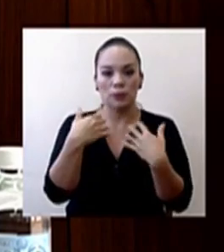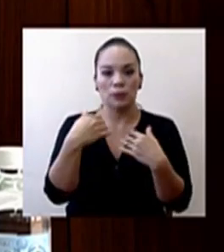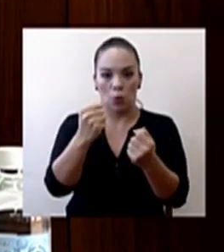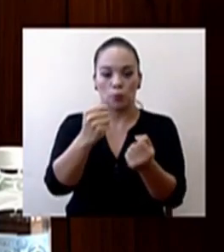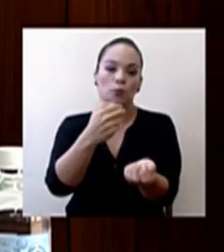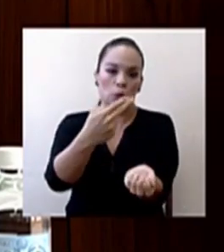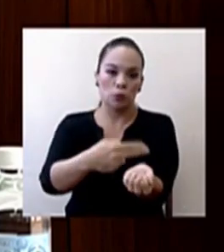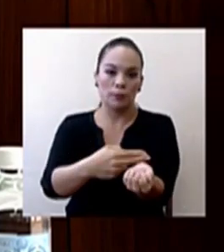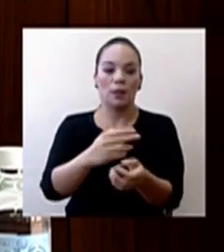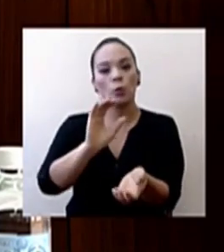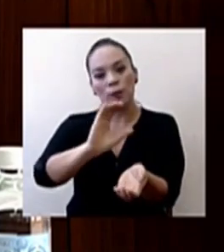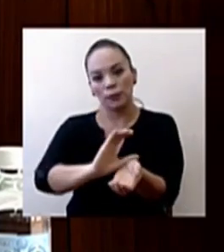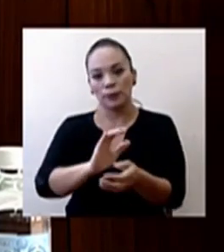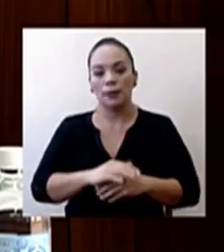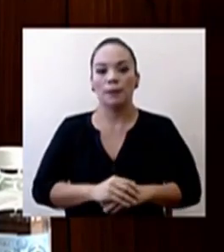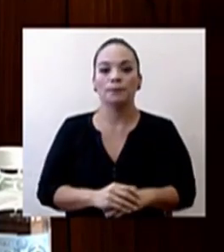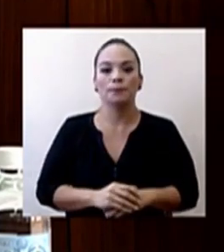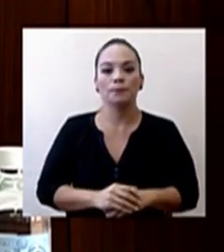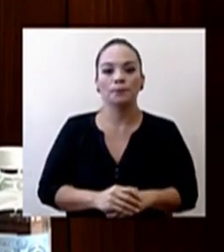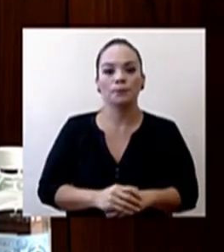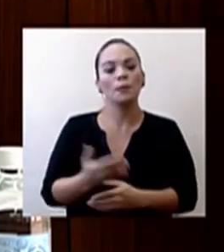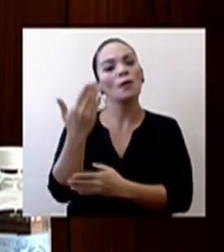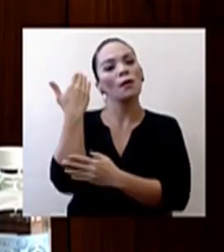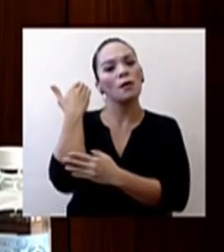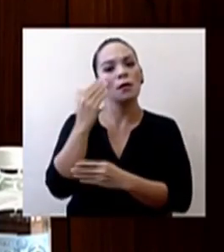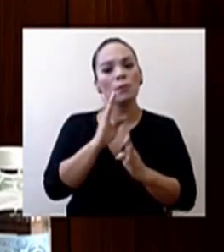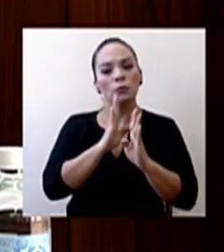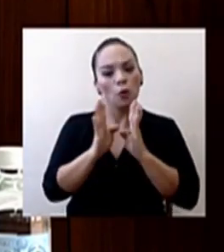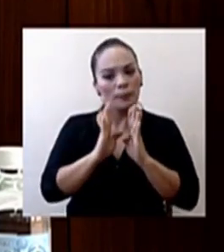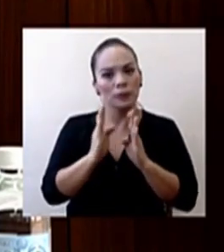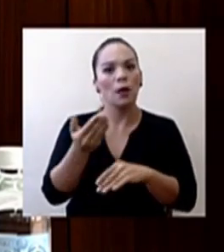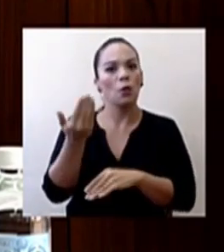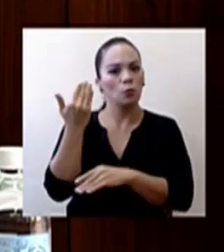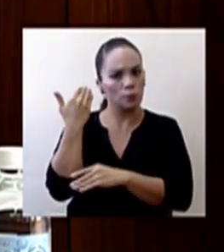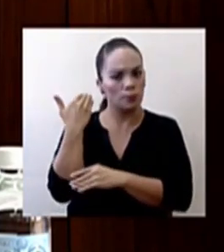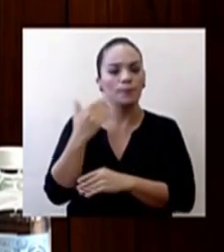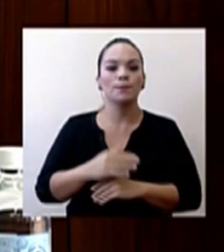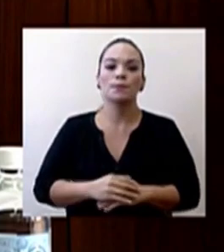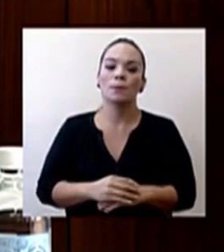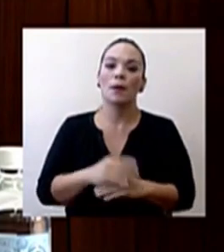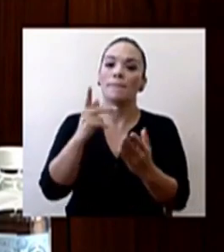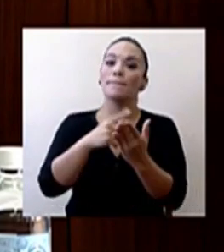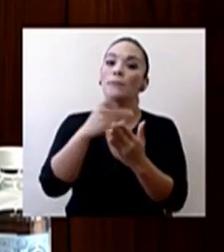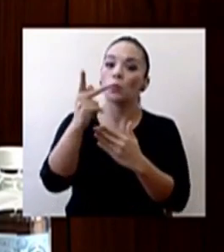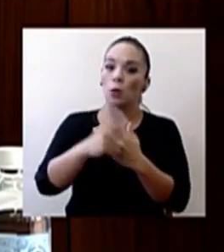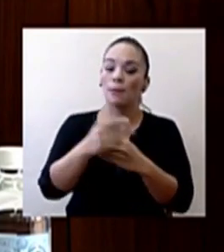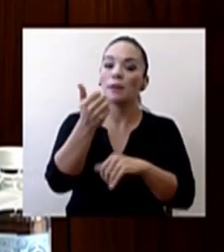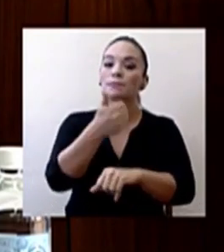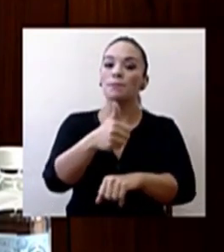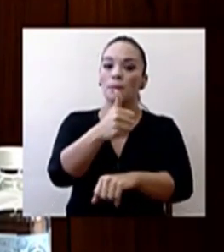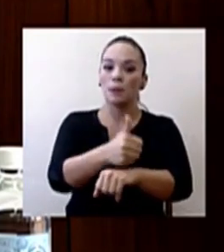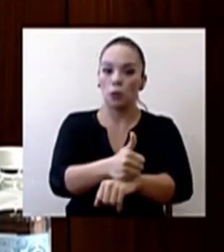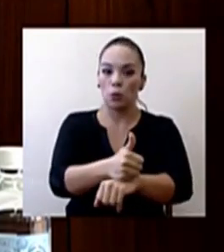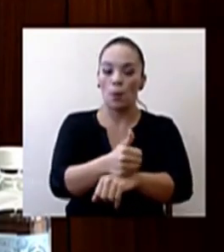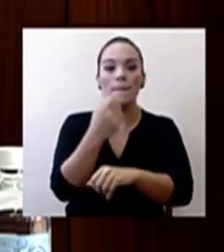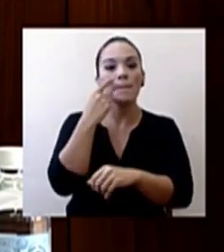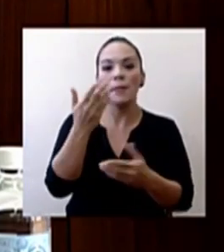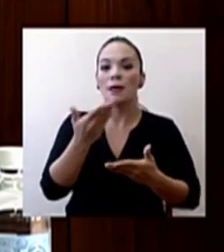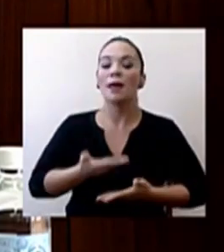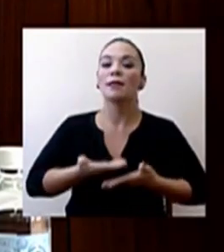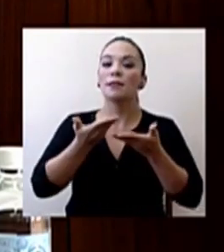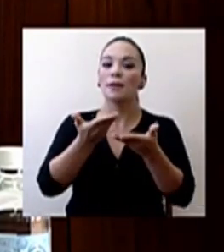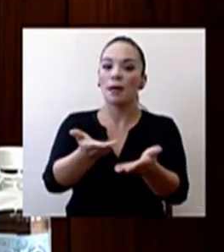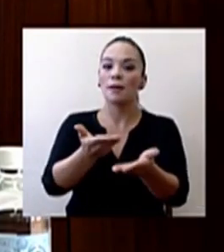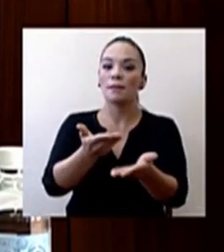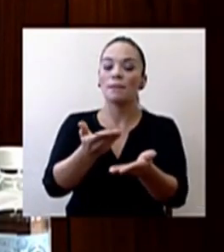Hemos conversado en el pasado, en días recientes, sobre el programa que se implementó para entrega